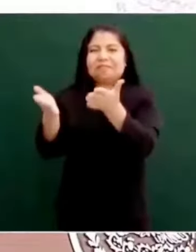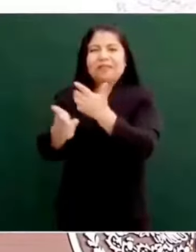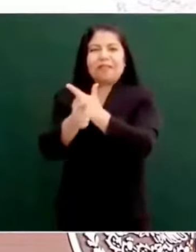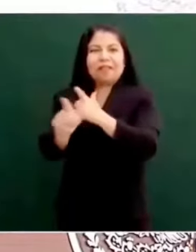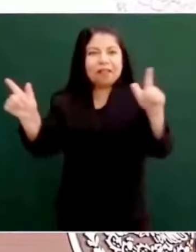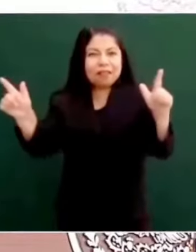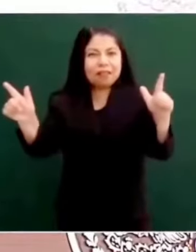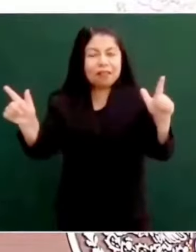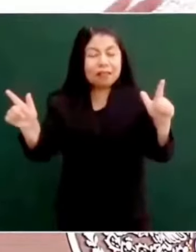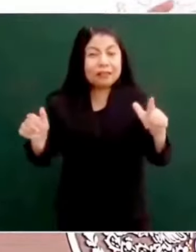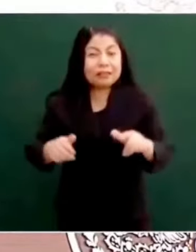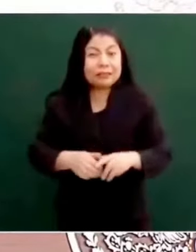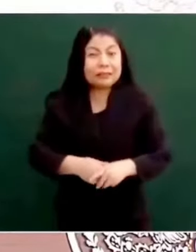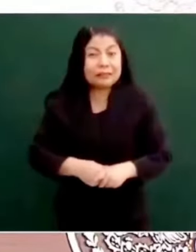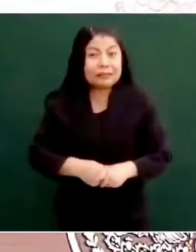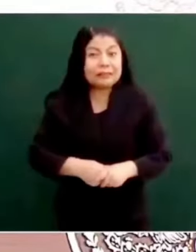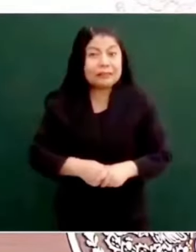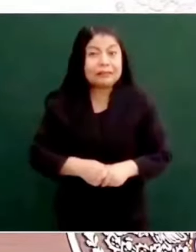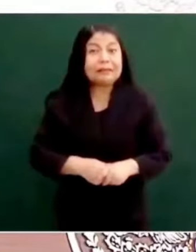sábado, sabadazo.